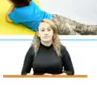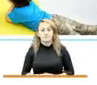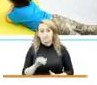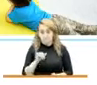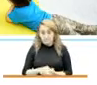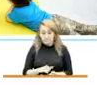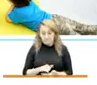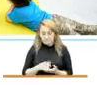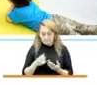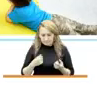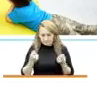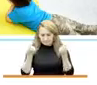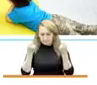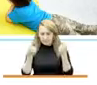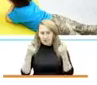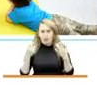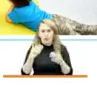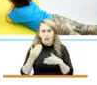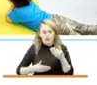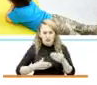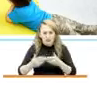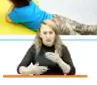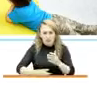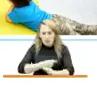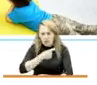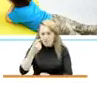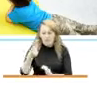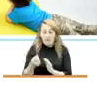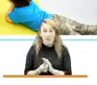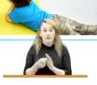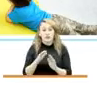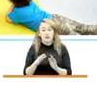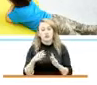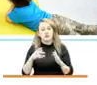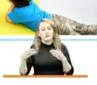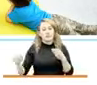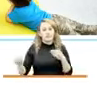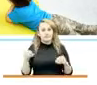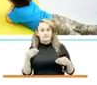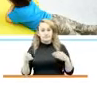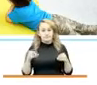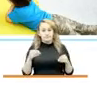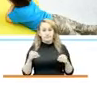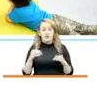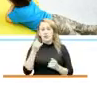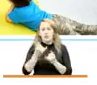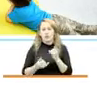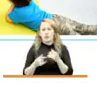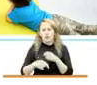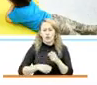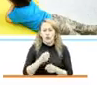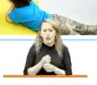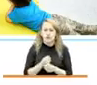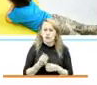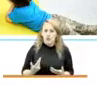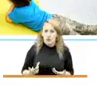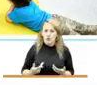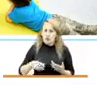entendiendo que todo ese proceso que se daba en el marco de la flexibilización al finalizar el año tenía que estar